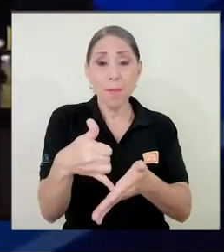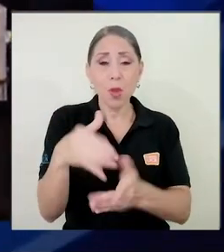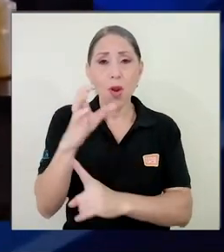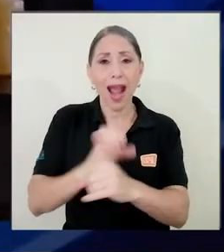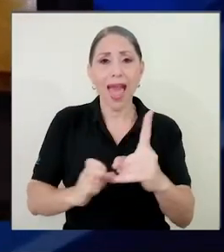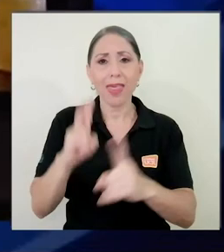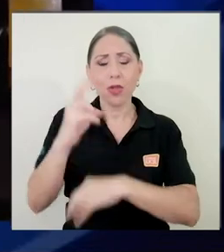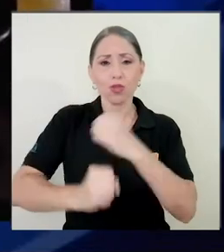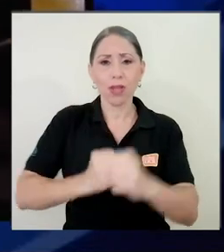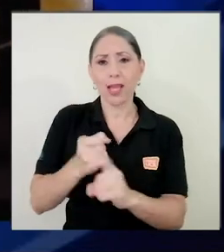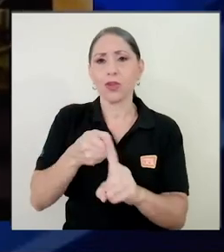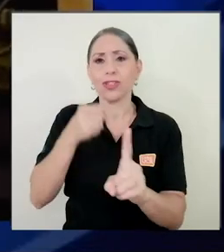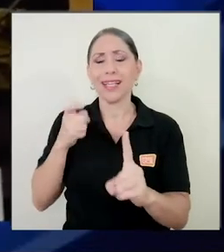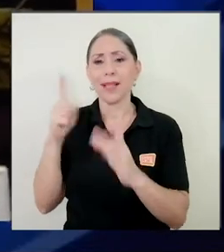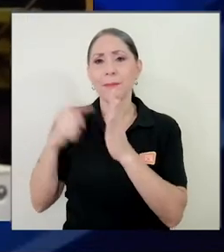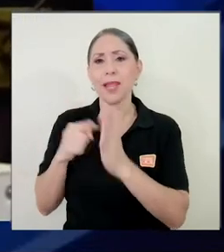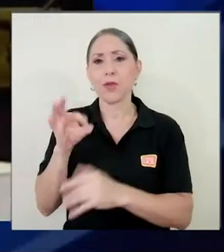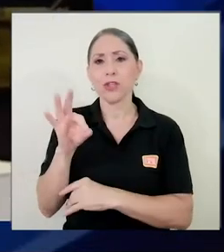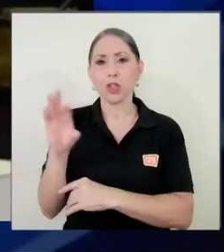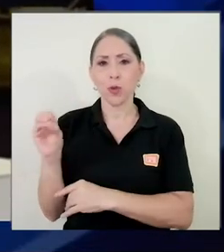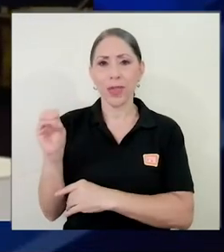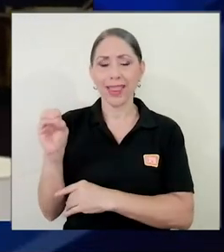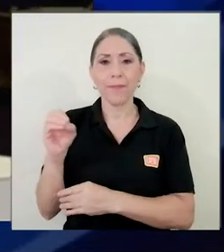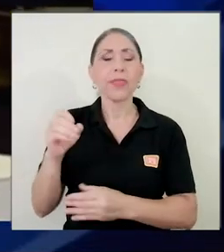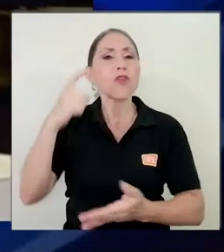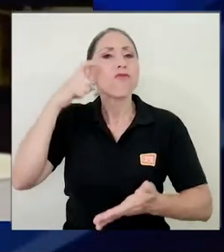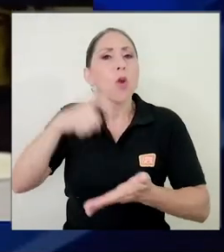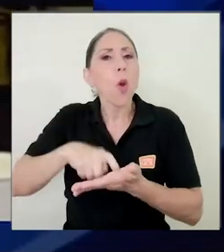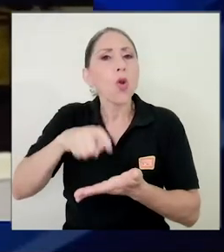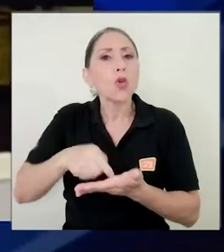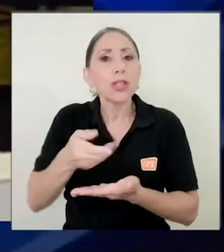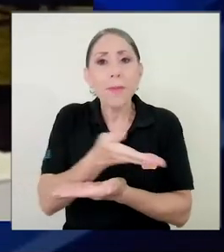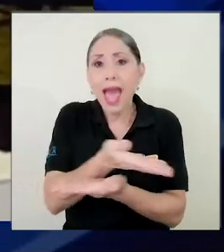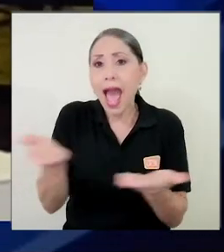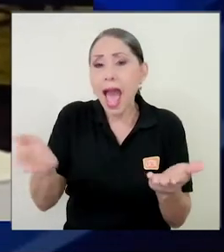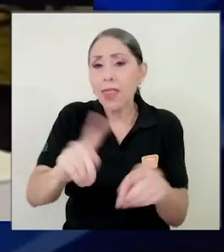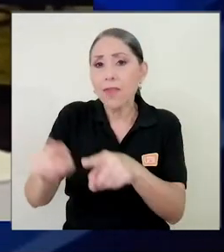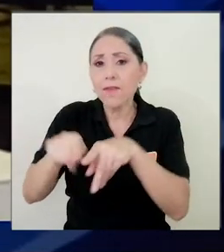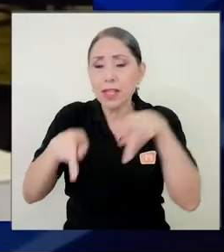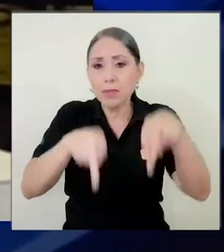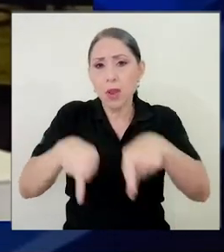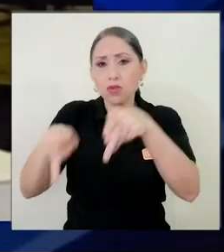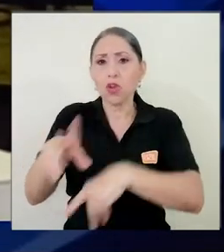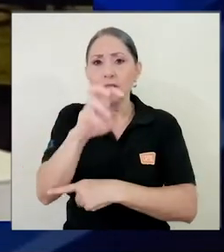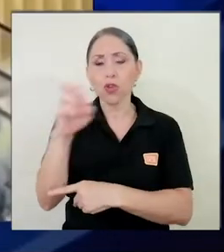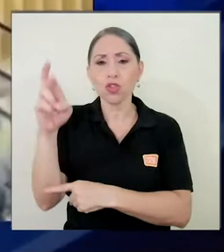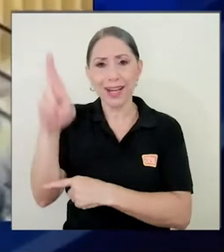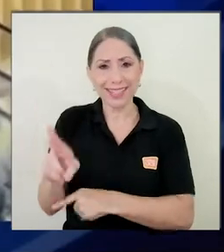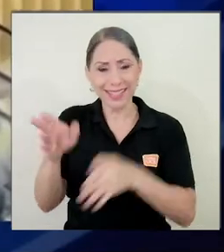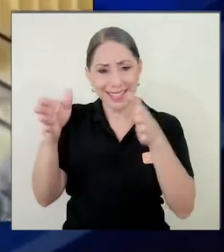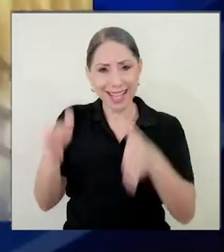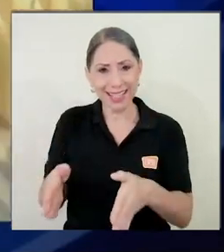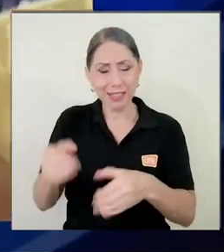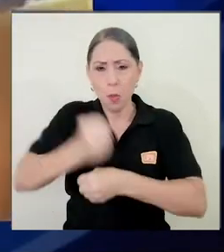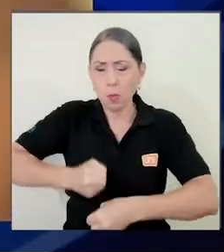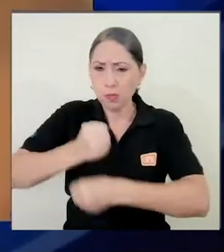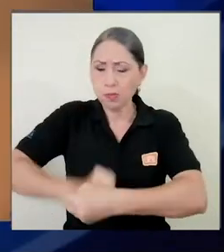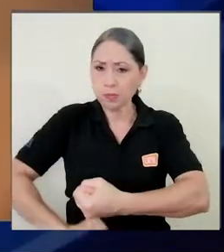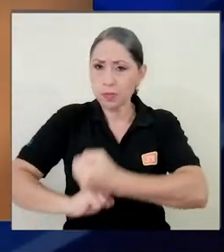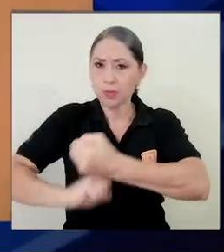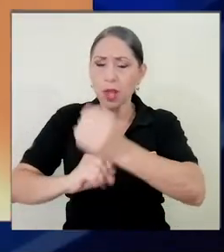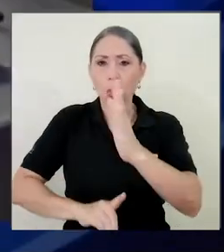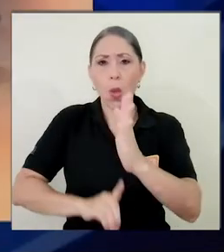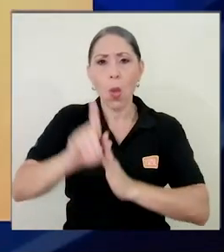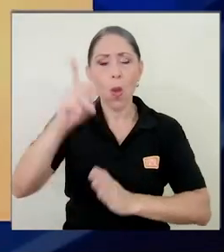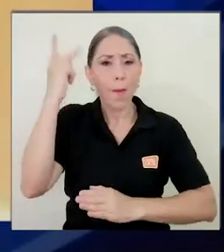dos años desde 1990 en reconocimiento de aquellas personalidades costarricenses que hayan aportado al